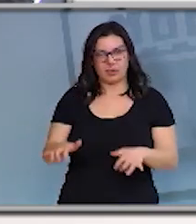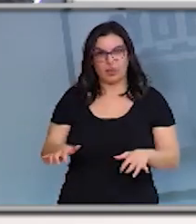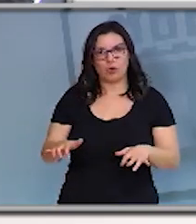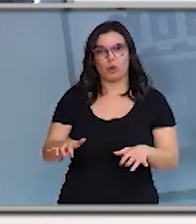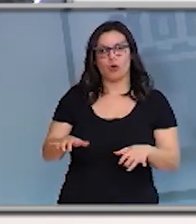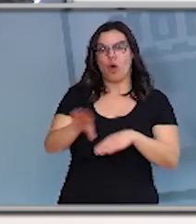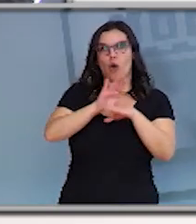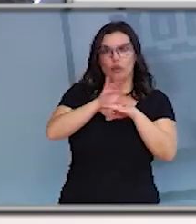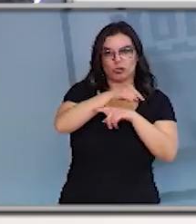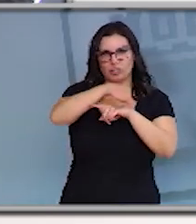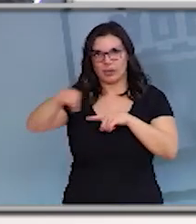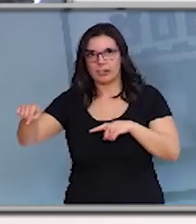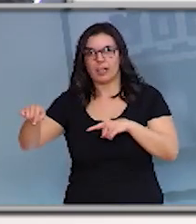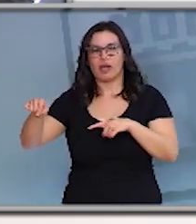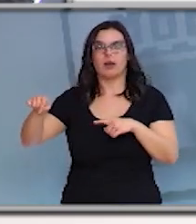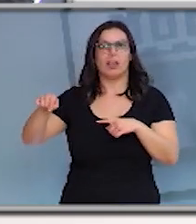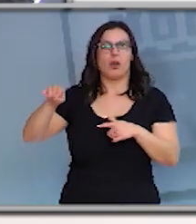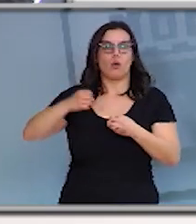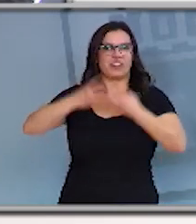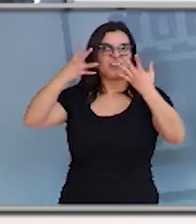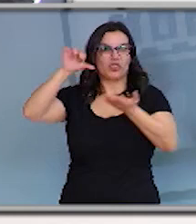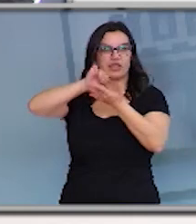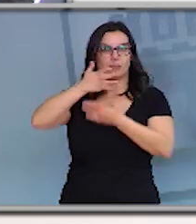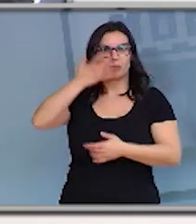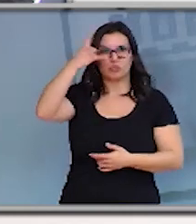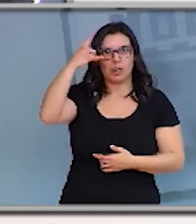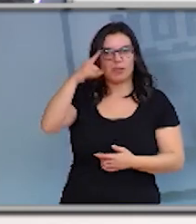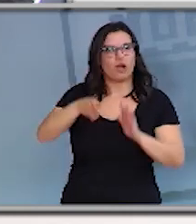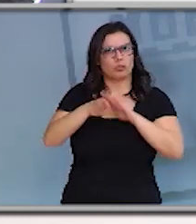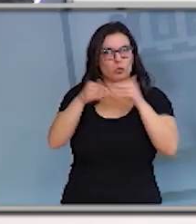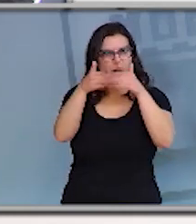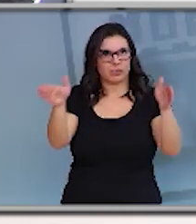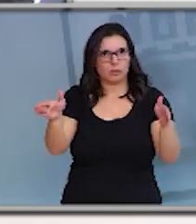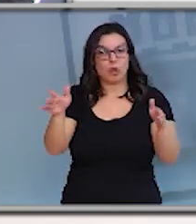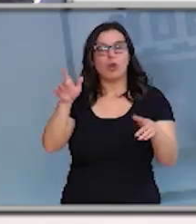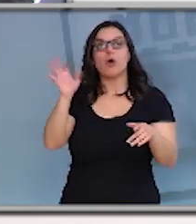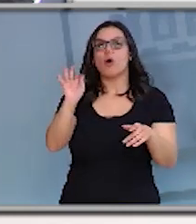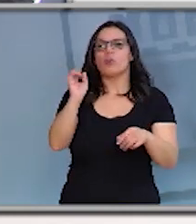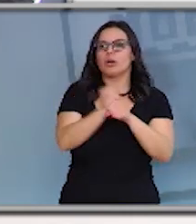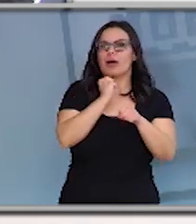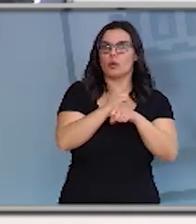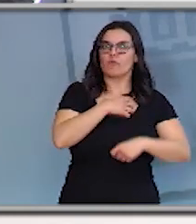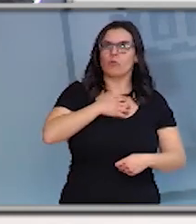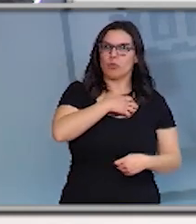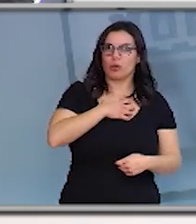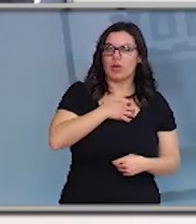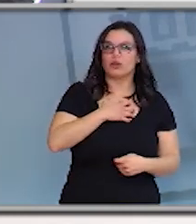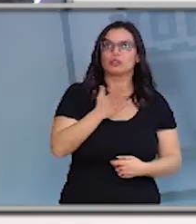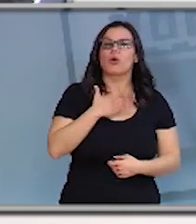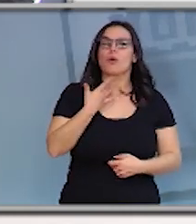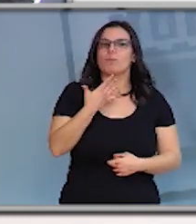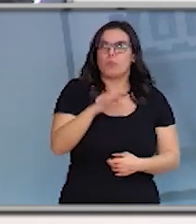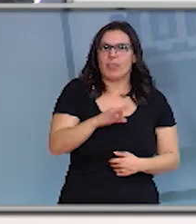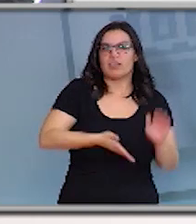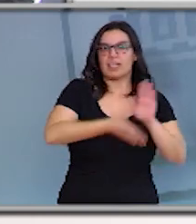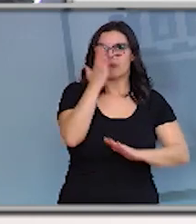consejerías e edificios centrales como el de Salamanca? ¿Tendrán posibilidad los trabajadores de marcharse a casa si tienen familiares que atender?